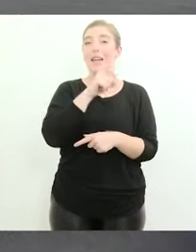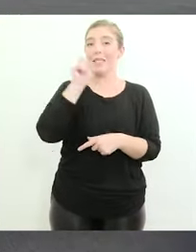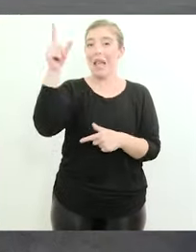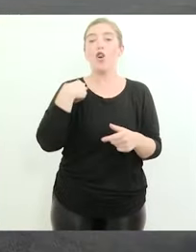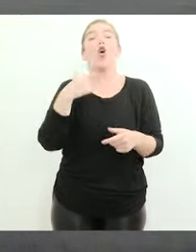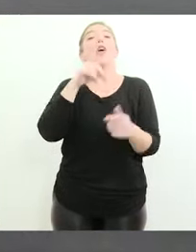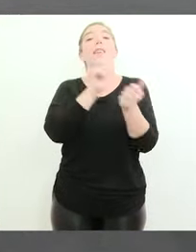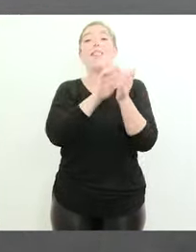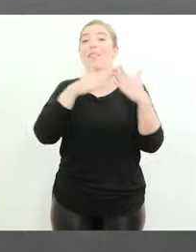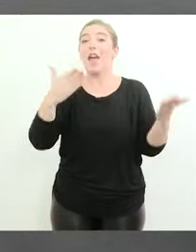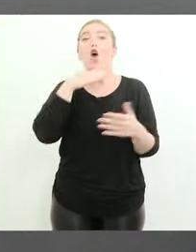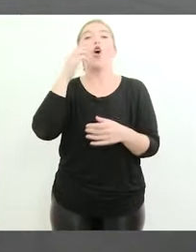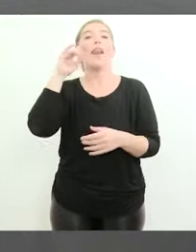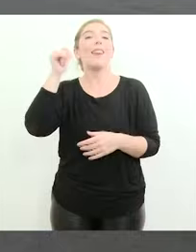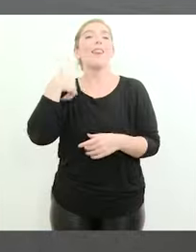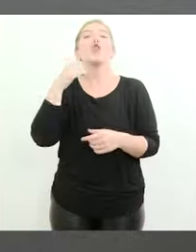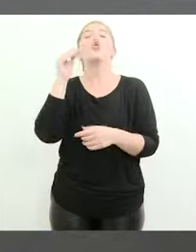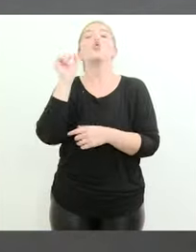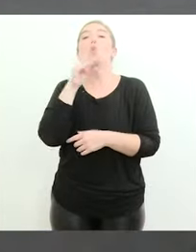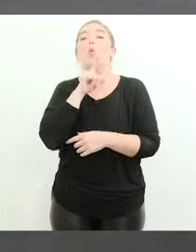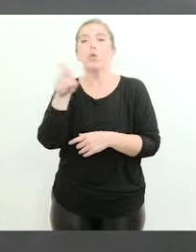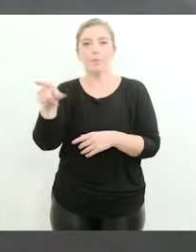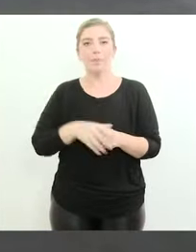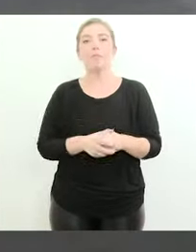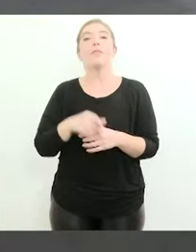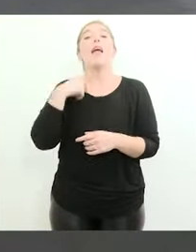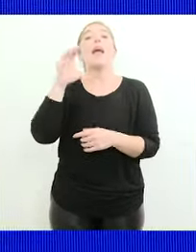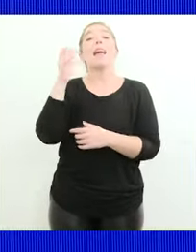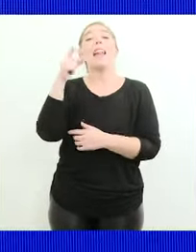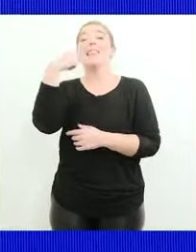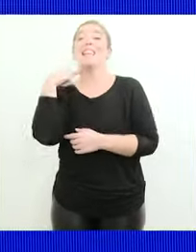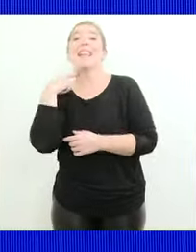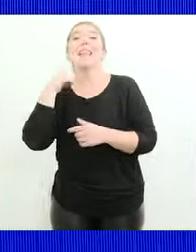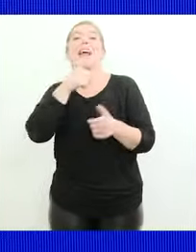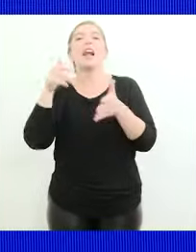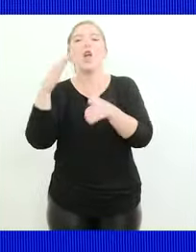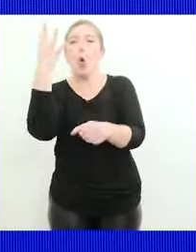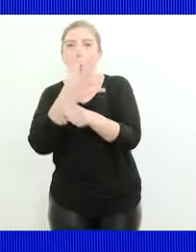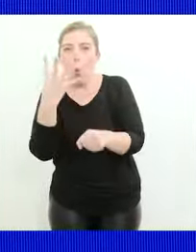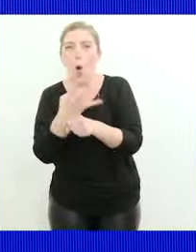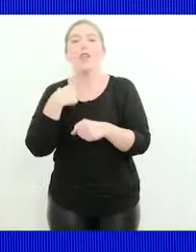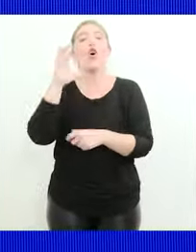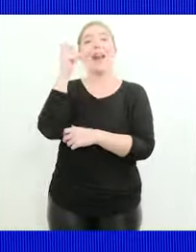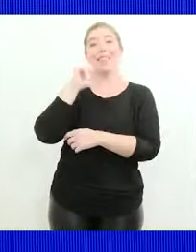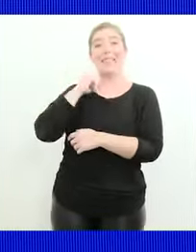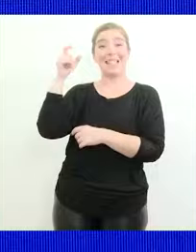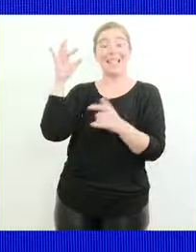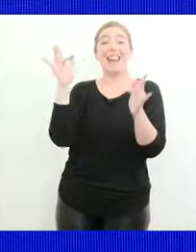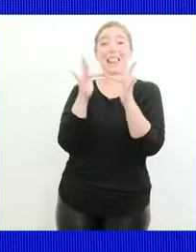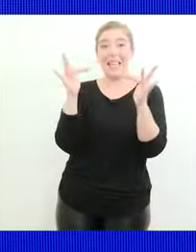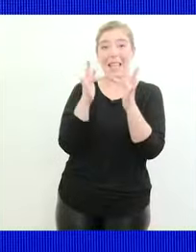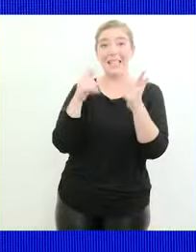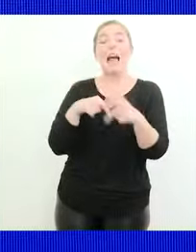Canal 13 de Río Cuarto, telediario digital desde Córdoba a todo el país, diario El